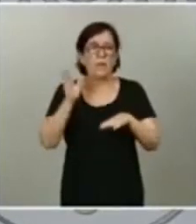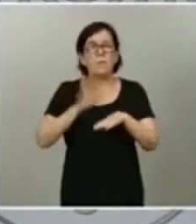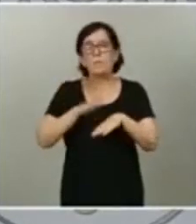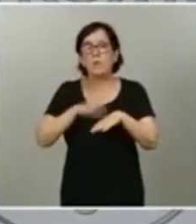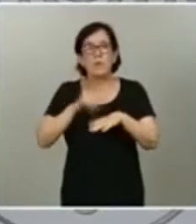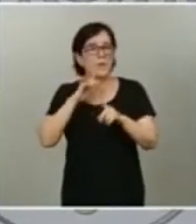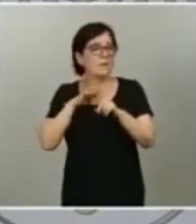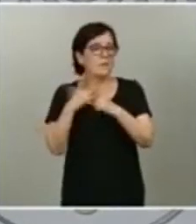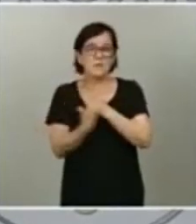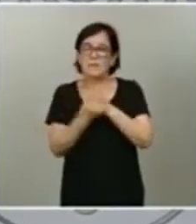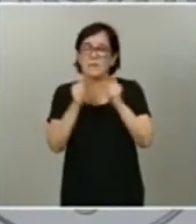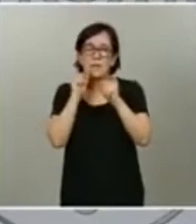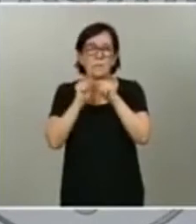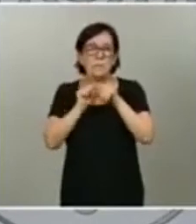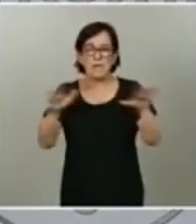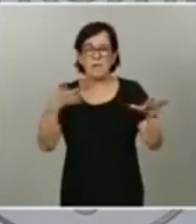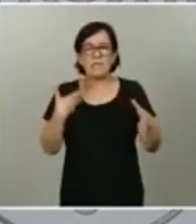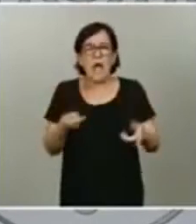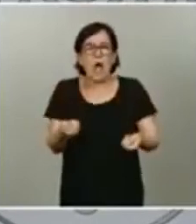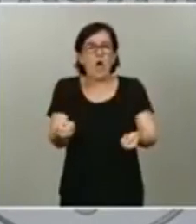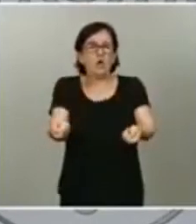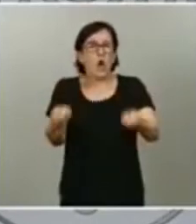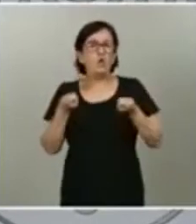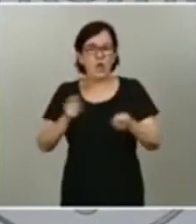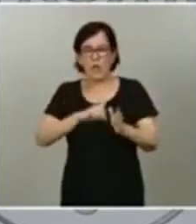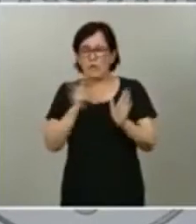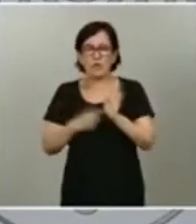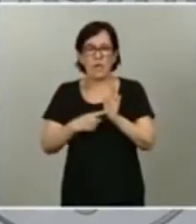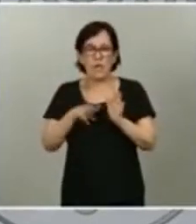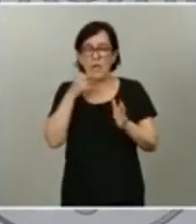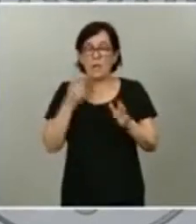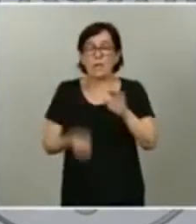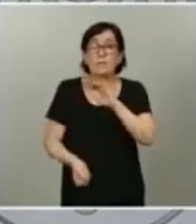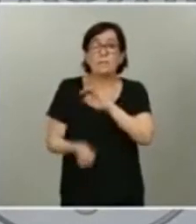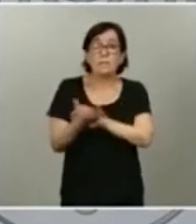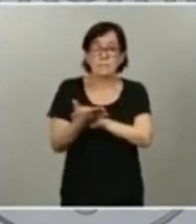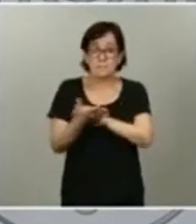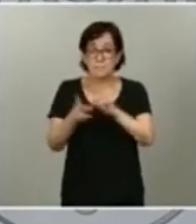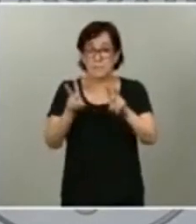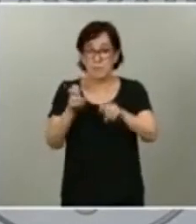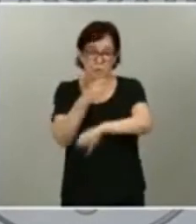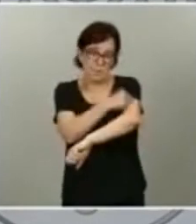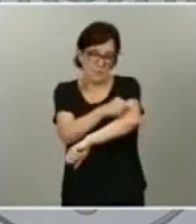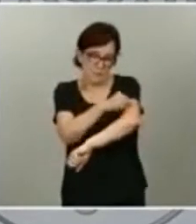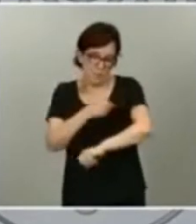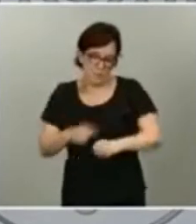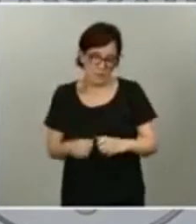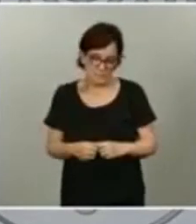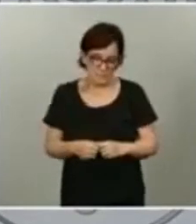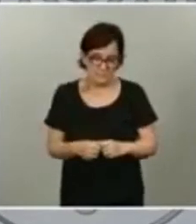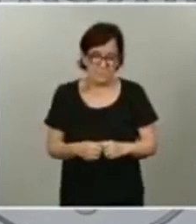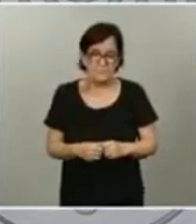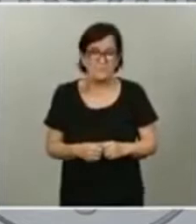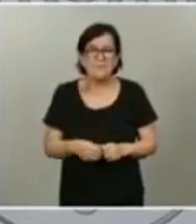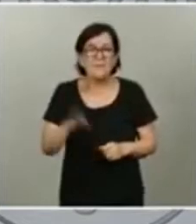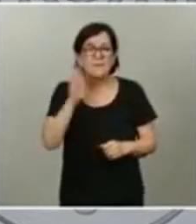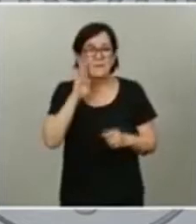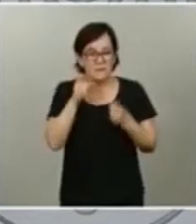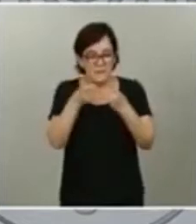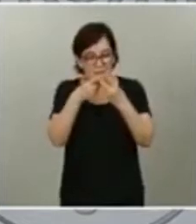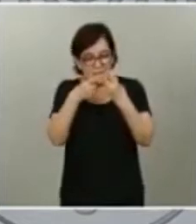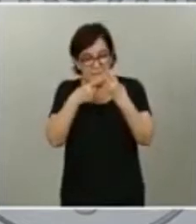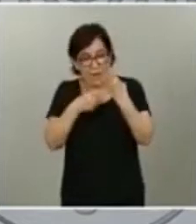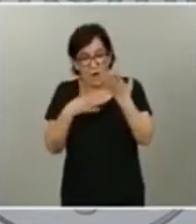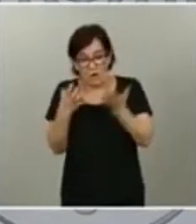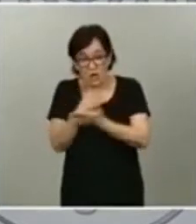pandémica esté controlada hasta que tengamos la aparición de la nueva vacuna. Como ven ustedes, toda la arquitectura que